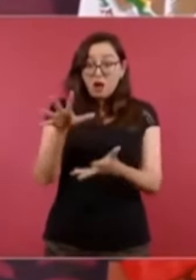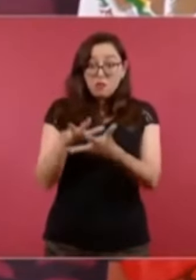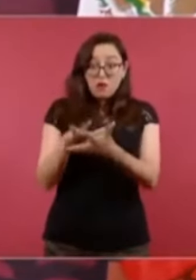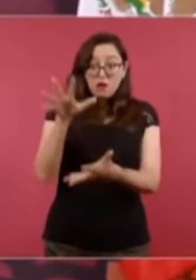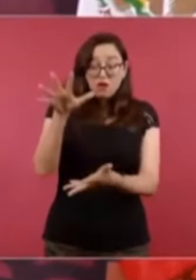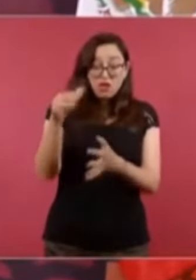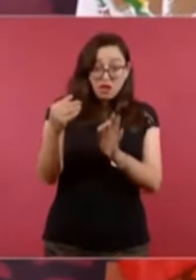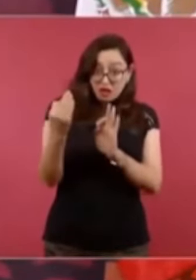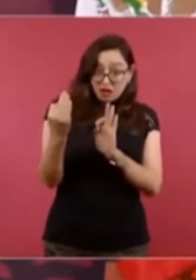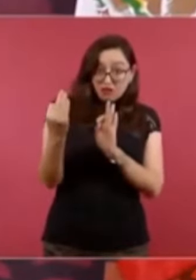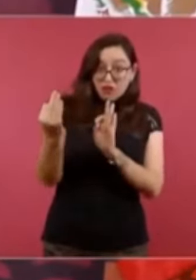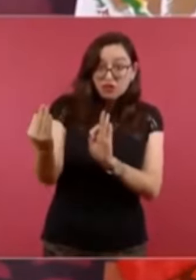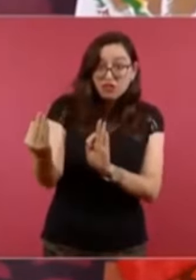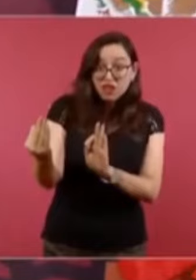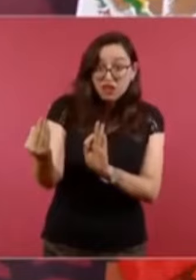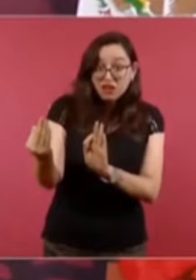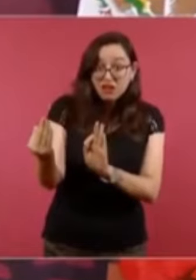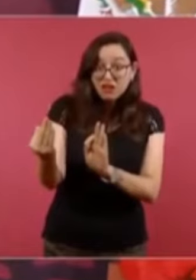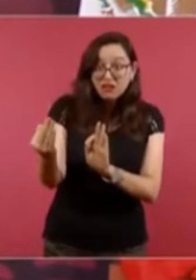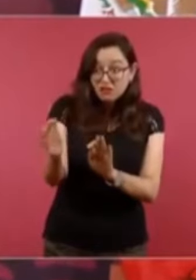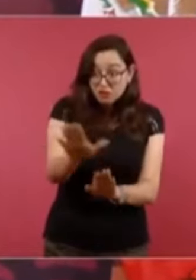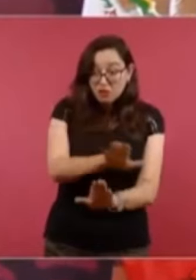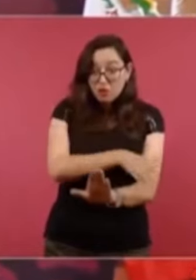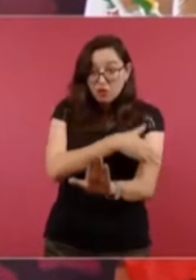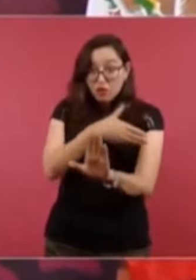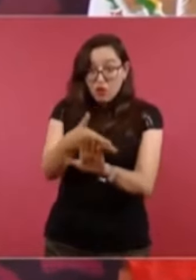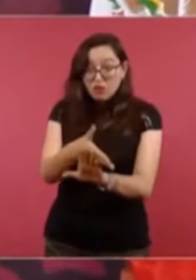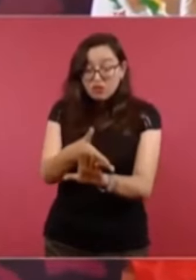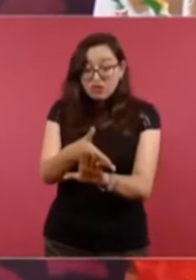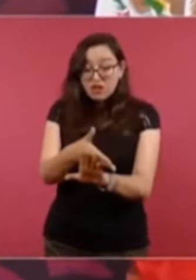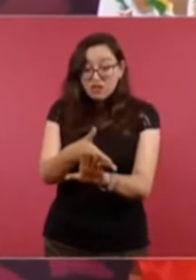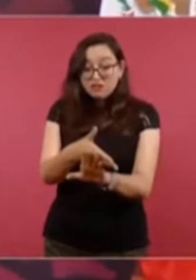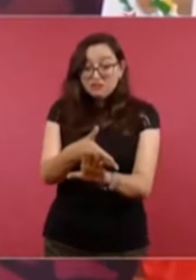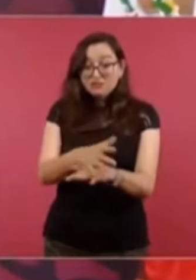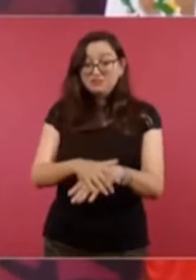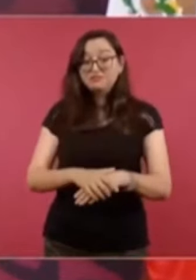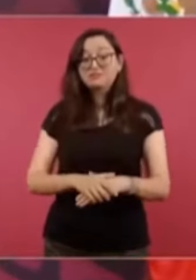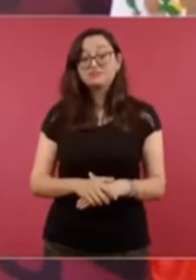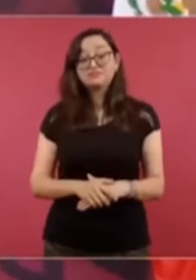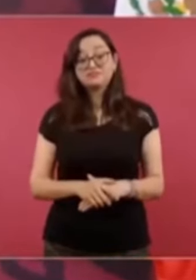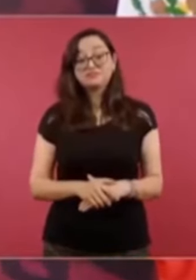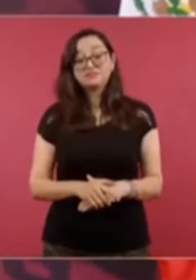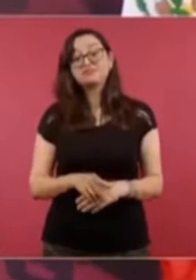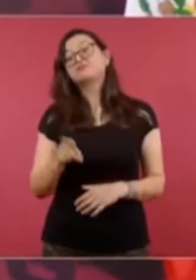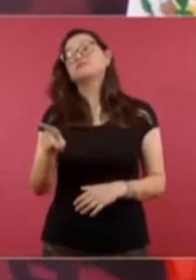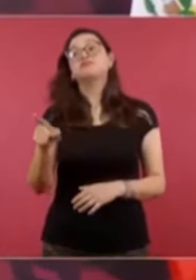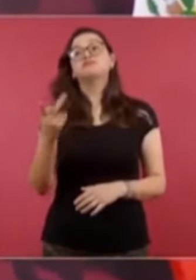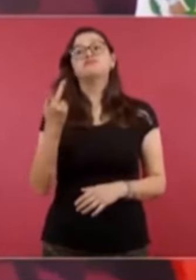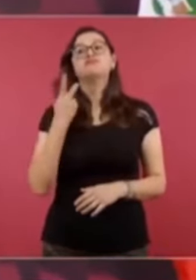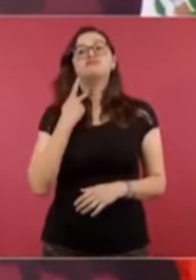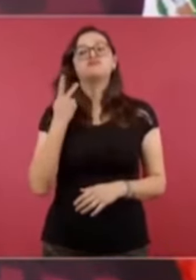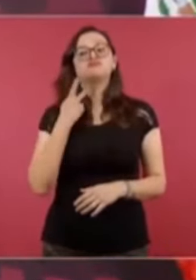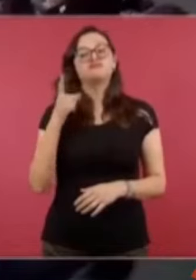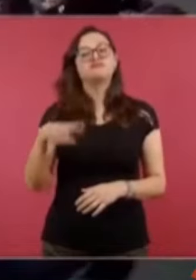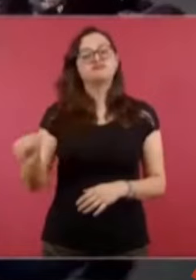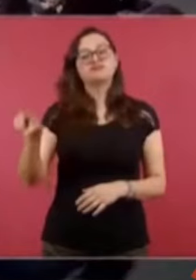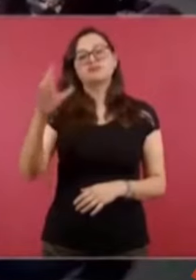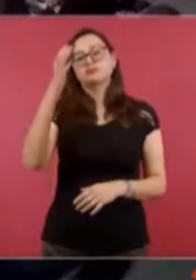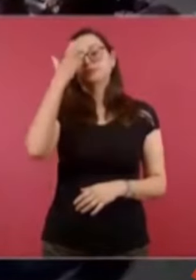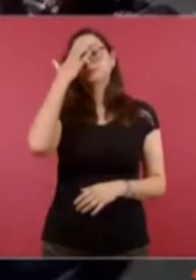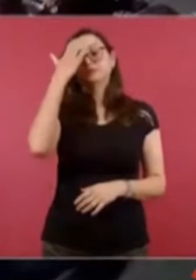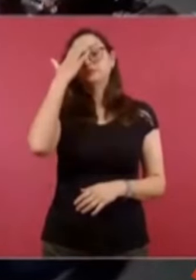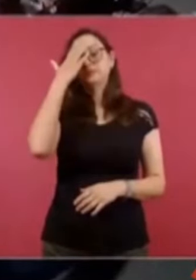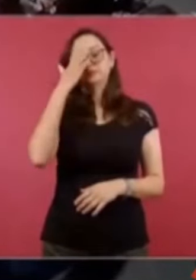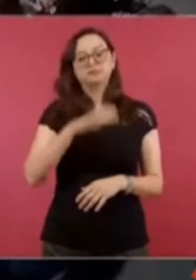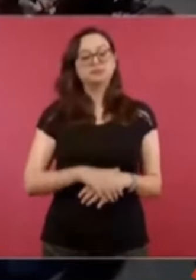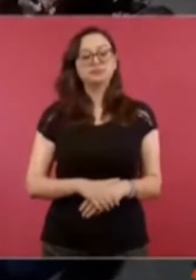muy, muy, muy, muy politizado. Se va a quedar proceso para el lunes. Gracias. Gracias.